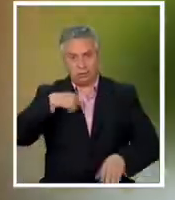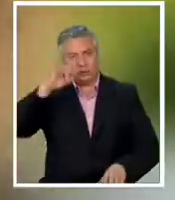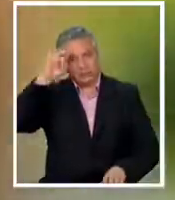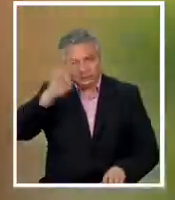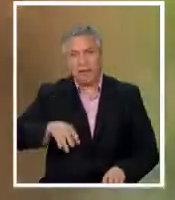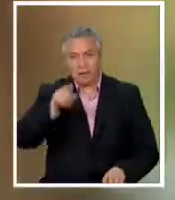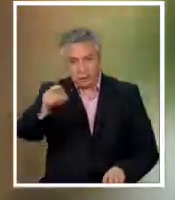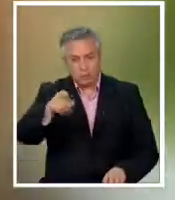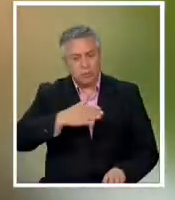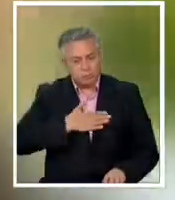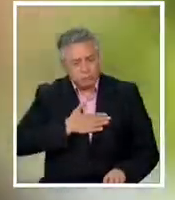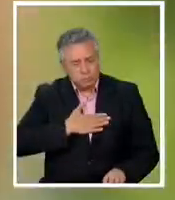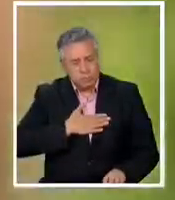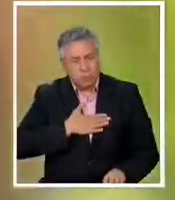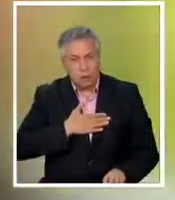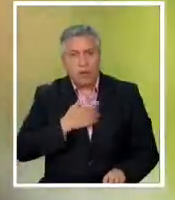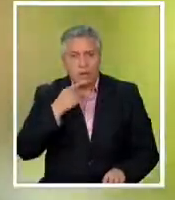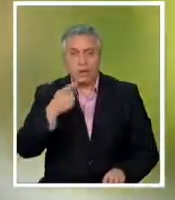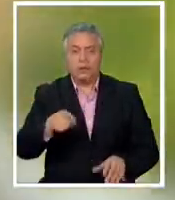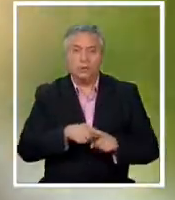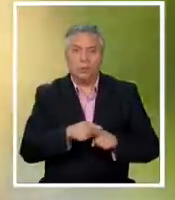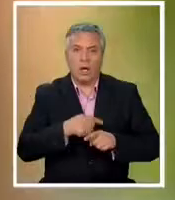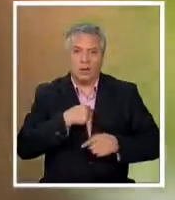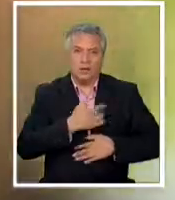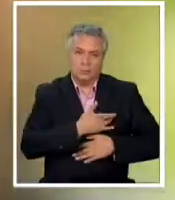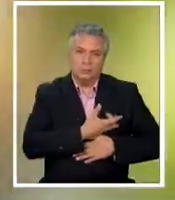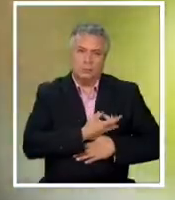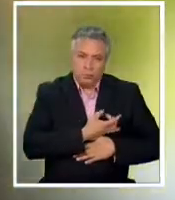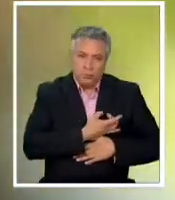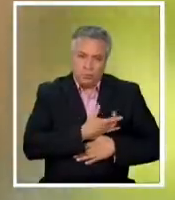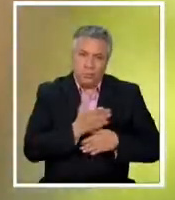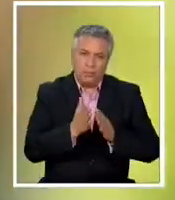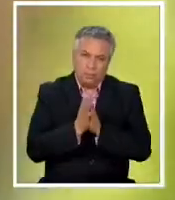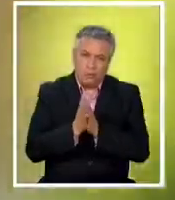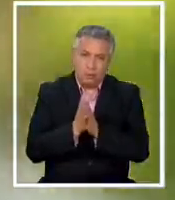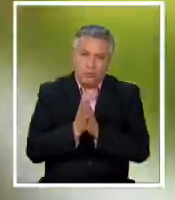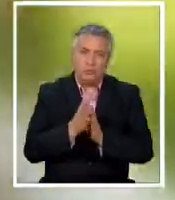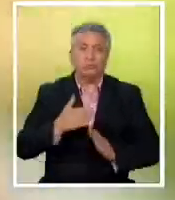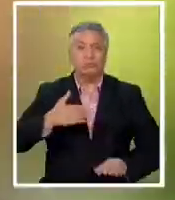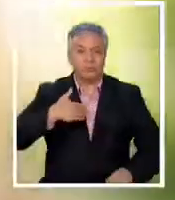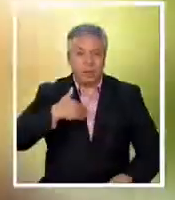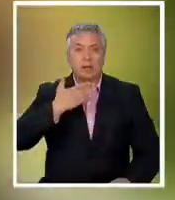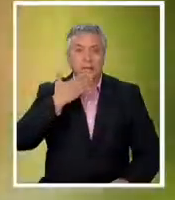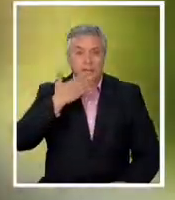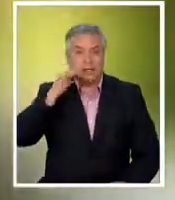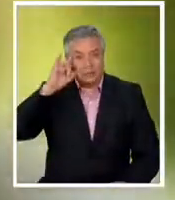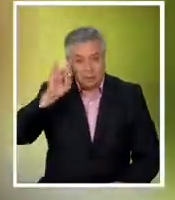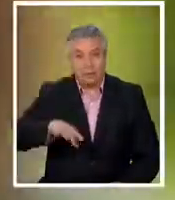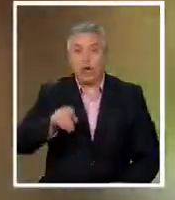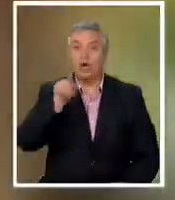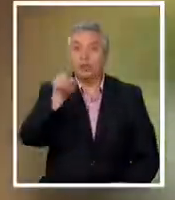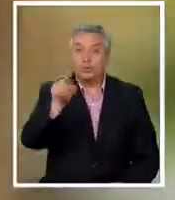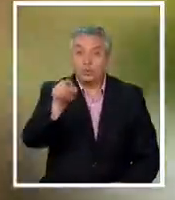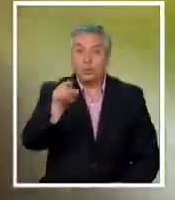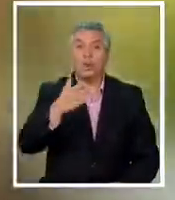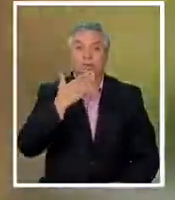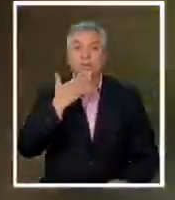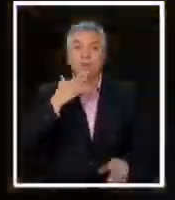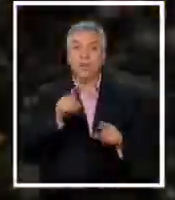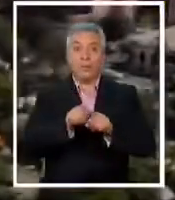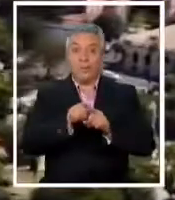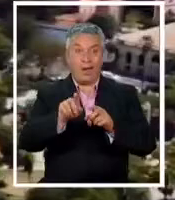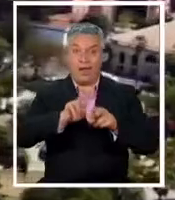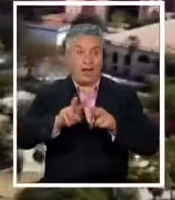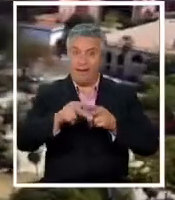empática y puedes empatizar con lo que siento así que también sé que tú tampoco lo estás haciendo